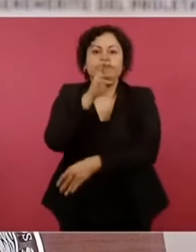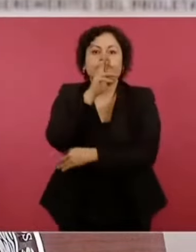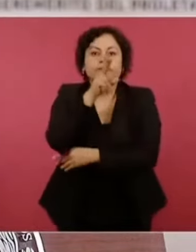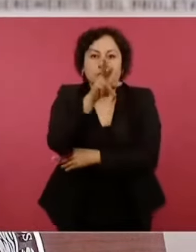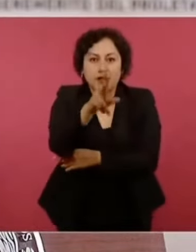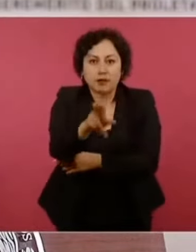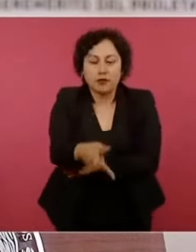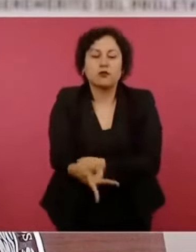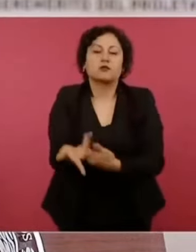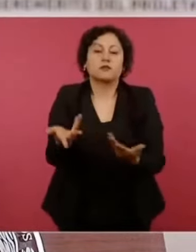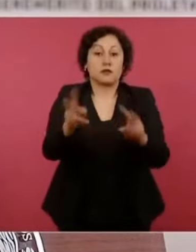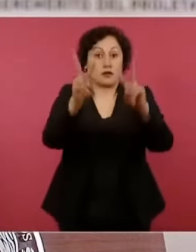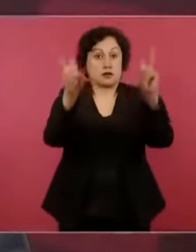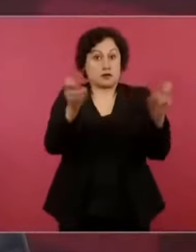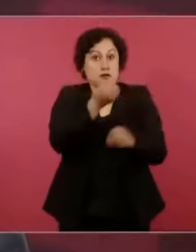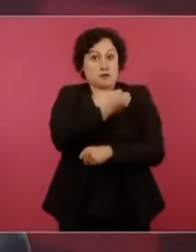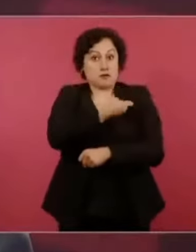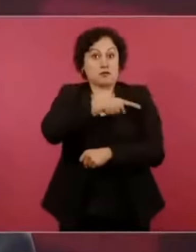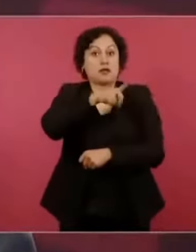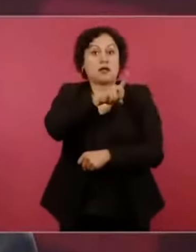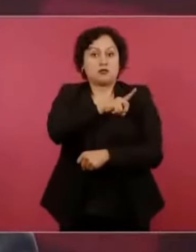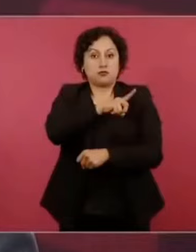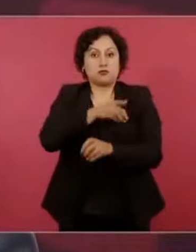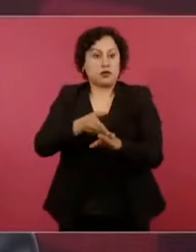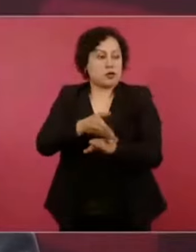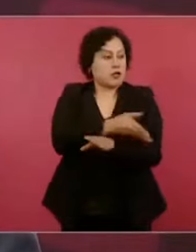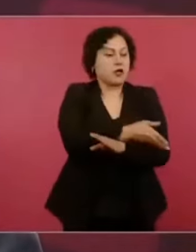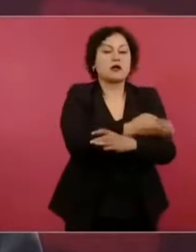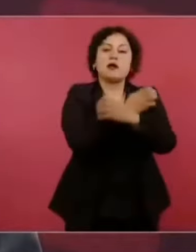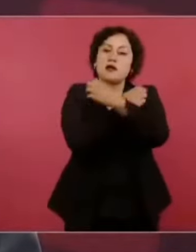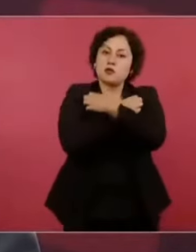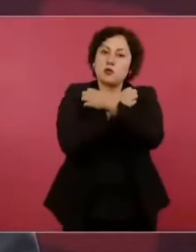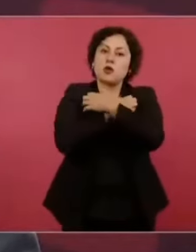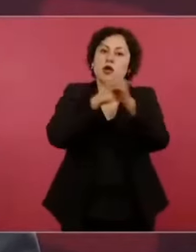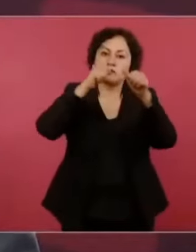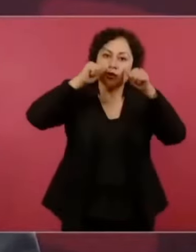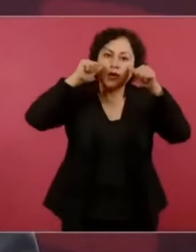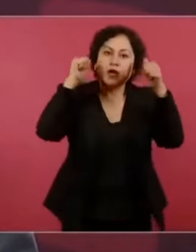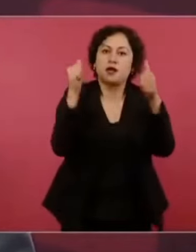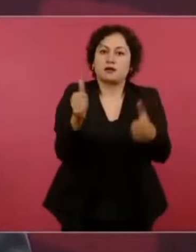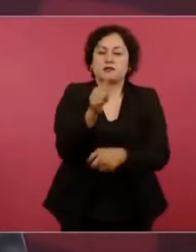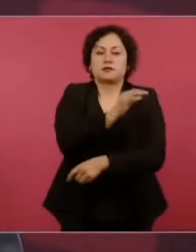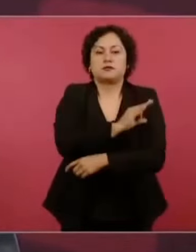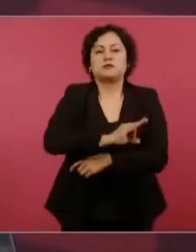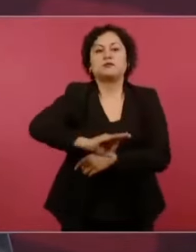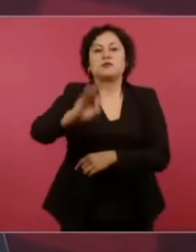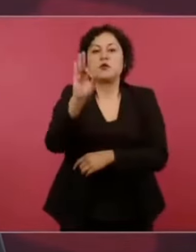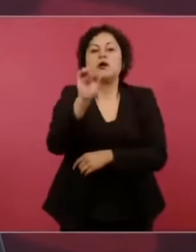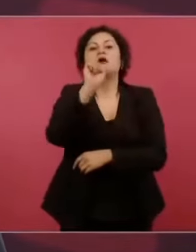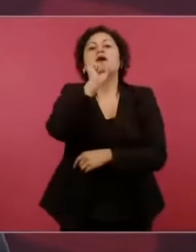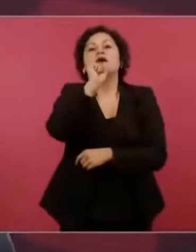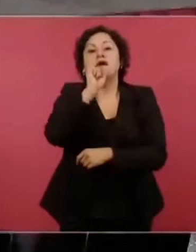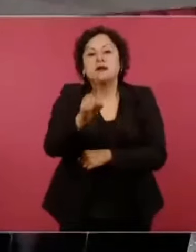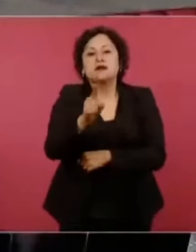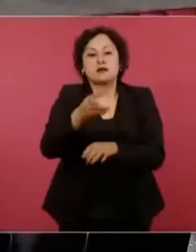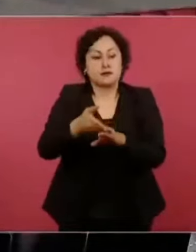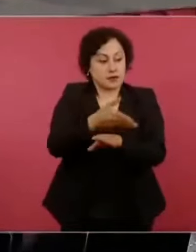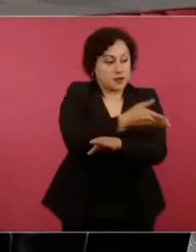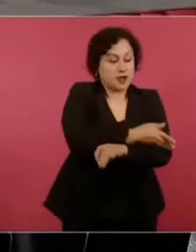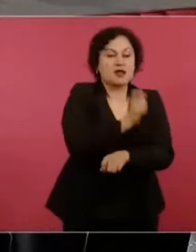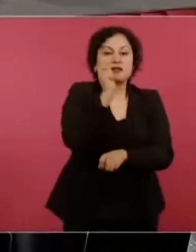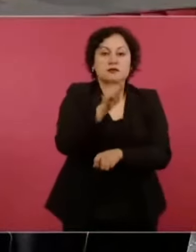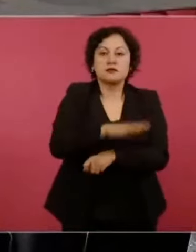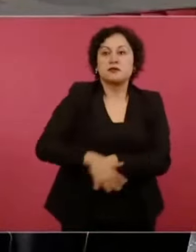salud, educar es prevenir y prevenir es poder hacer más por los que menos tienen.